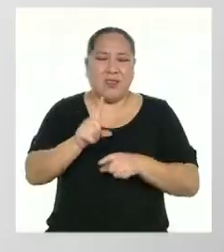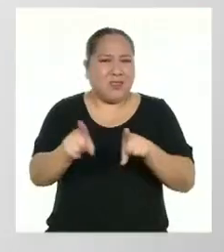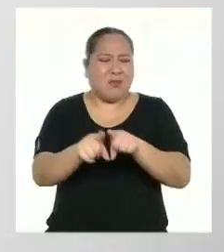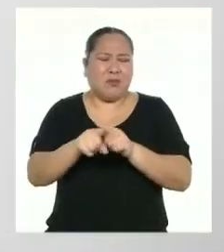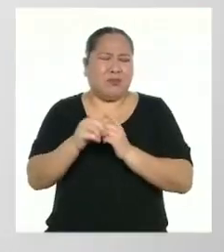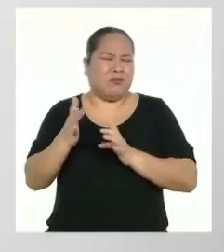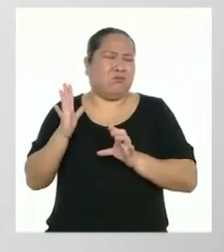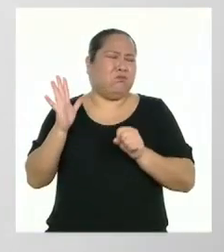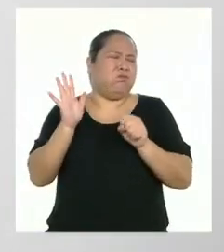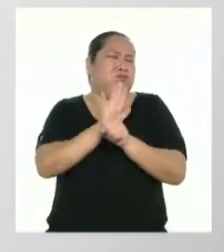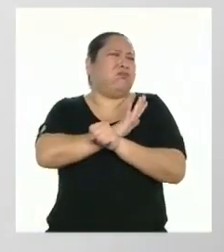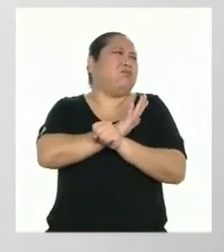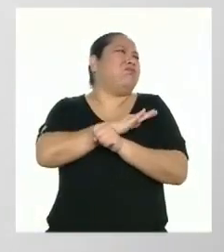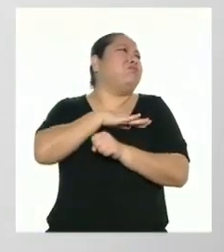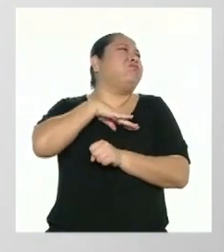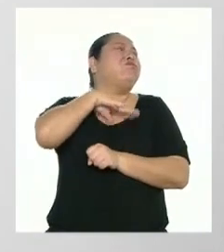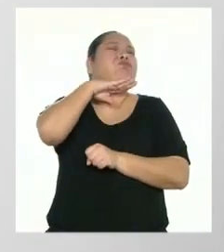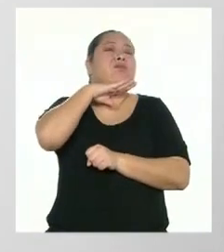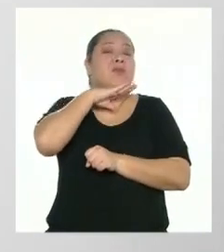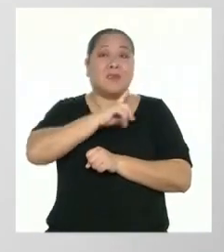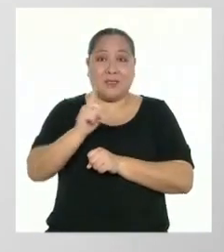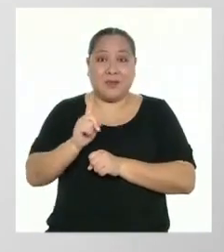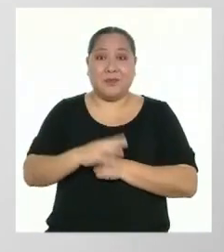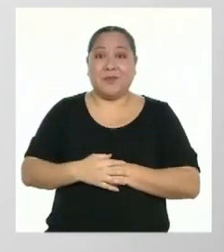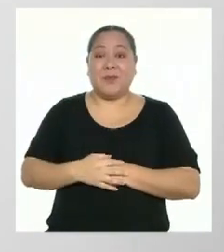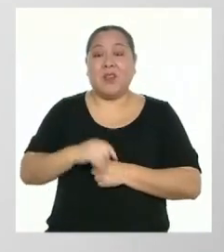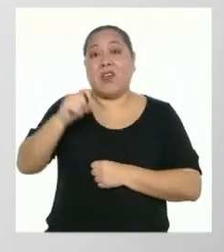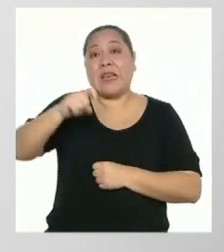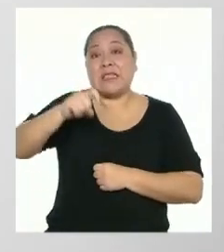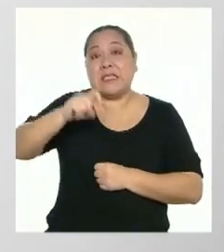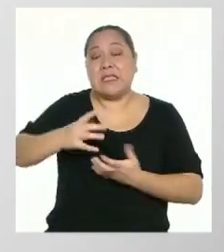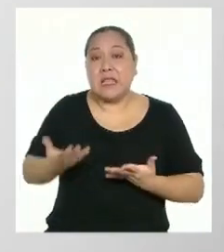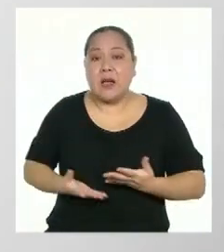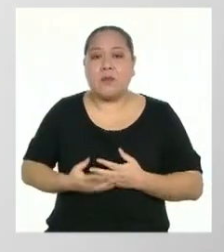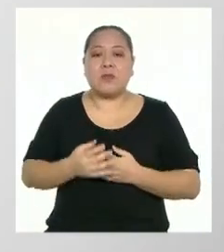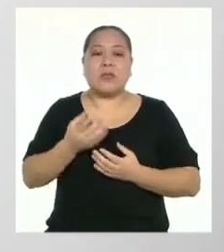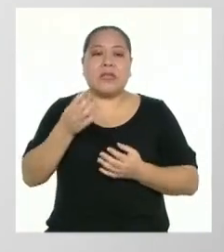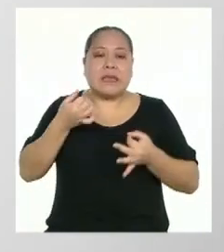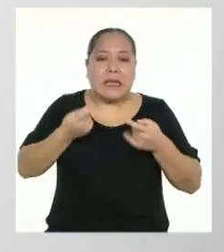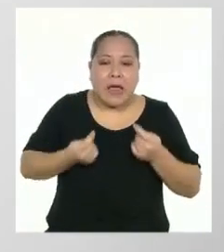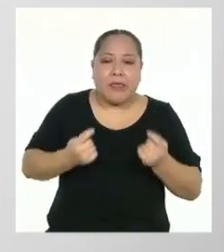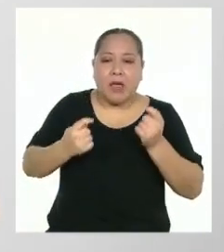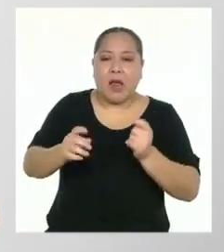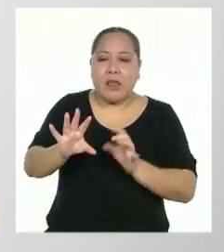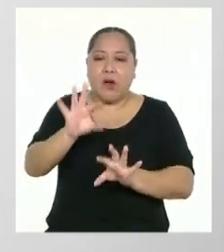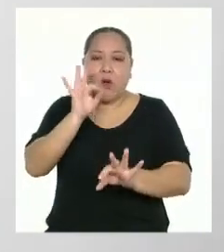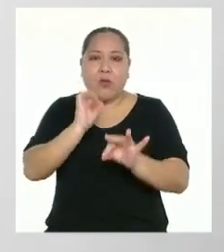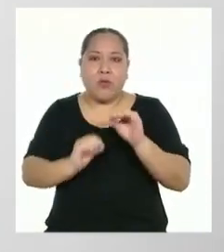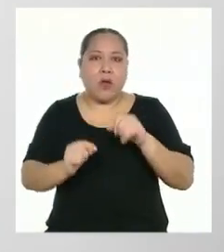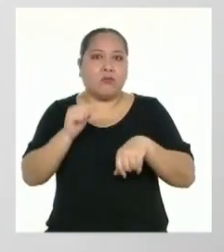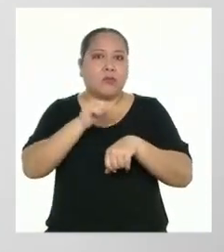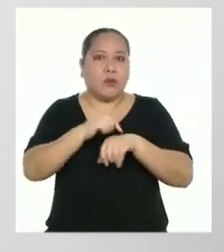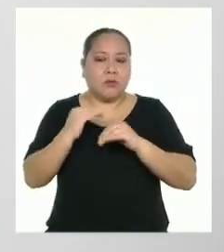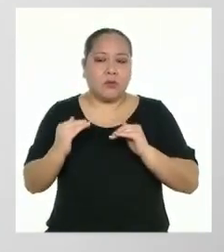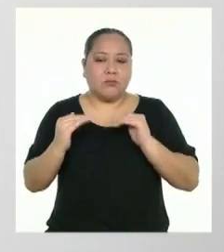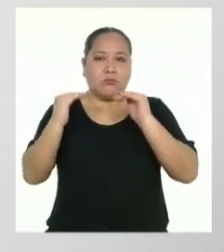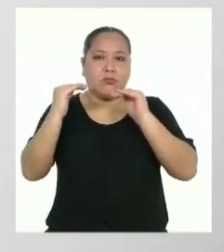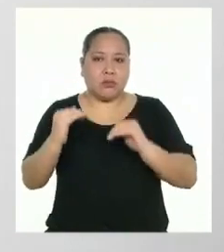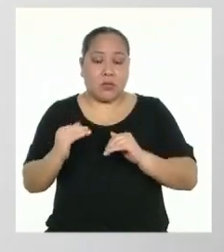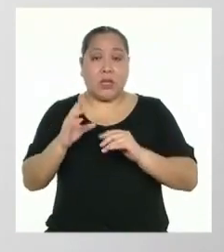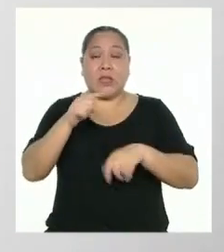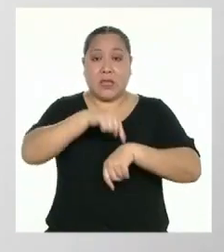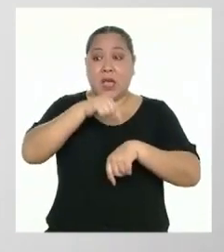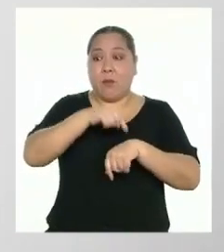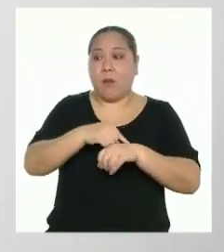Lo que tenemos que buscar es encontrar un equilibrio, tener tiempo para hacer tareas del hogar,